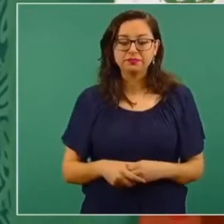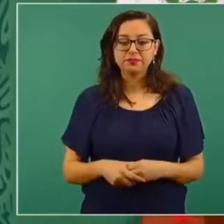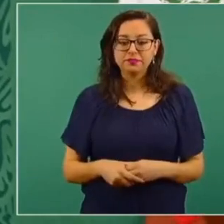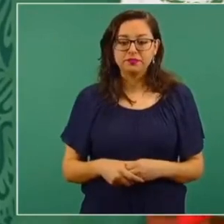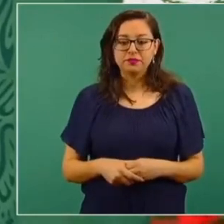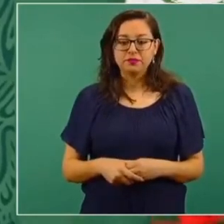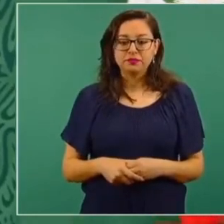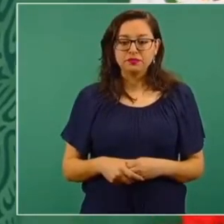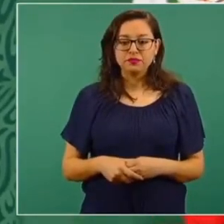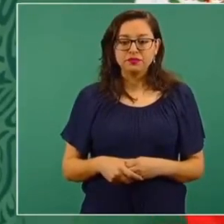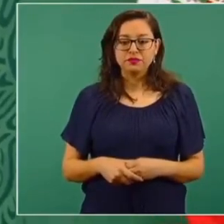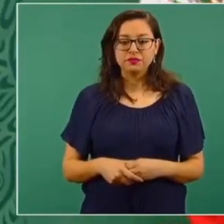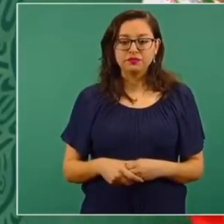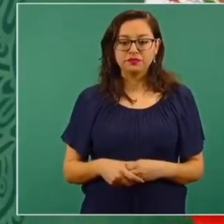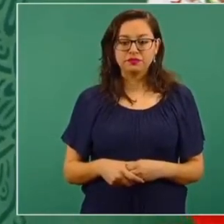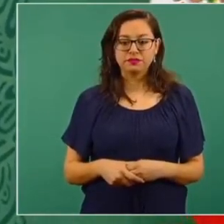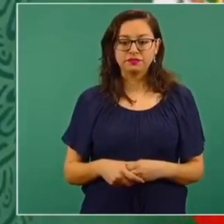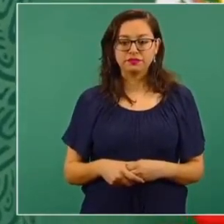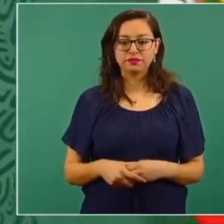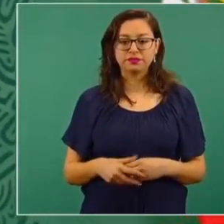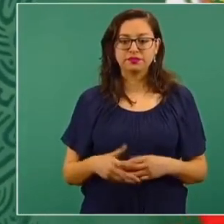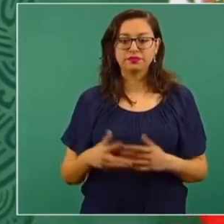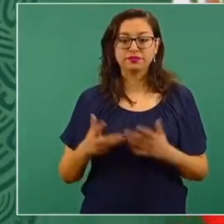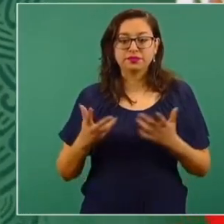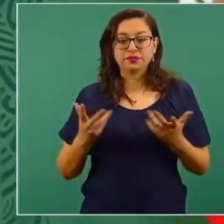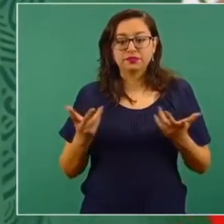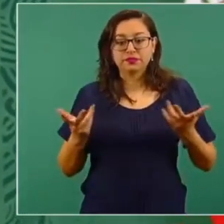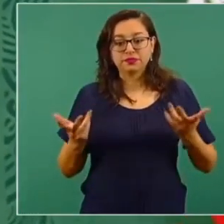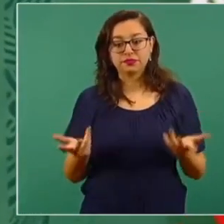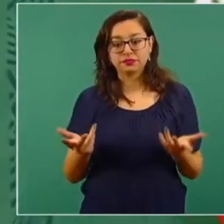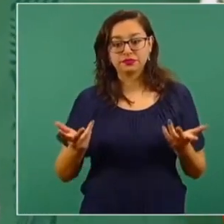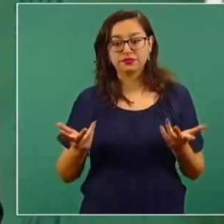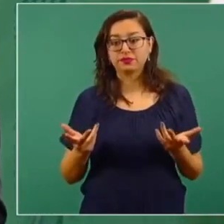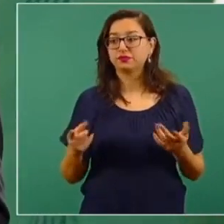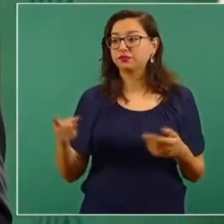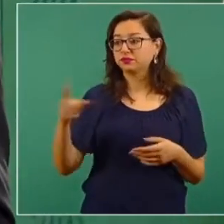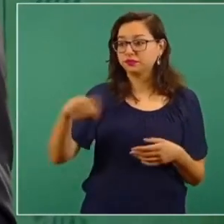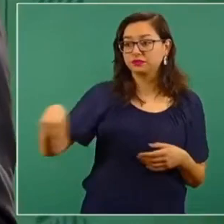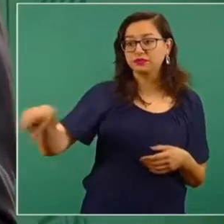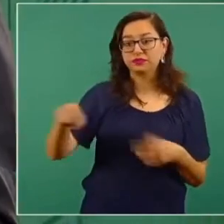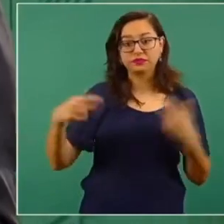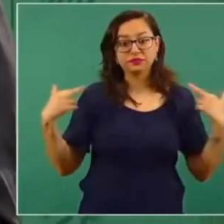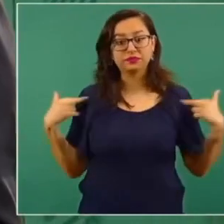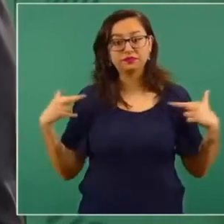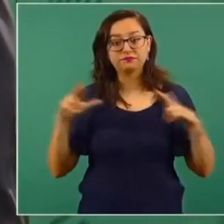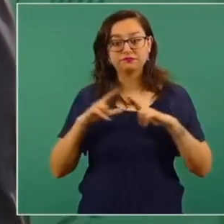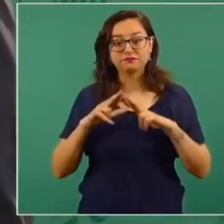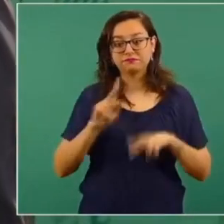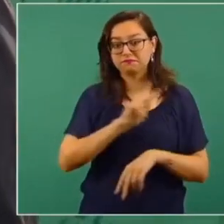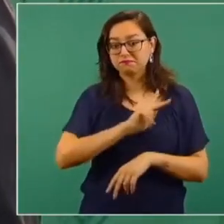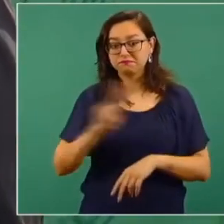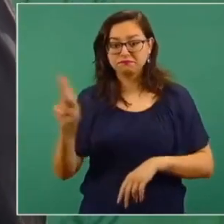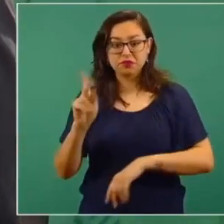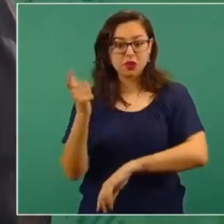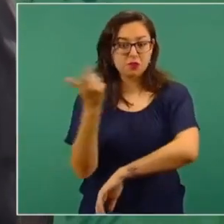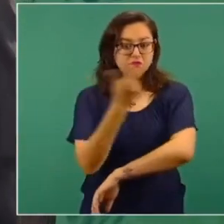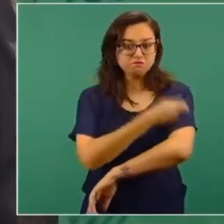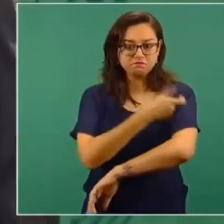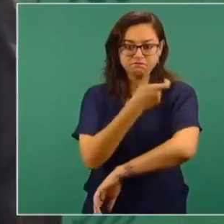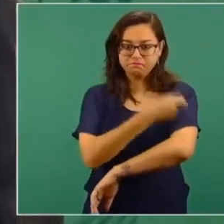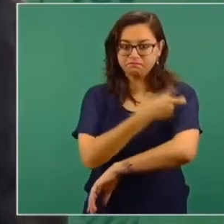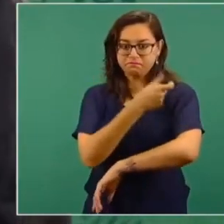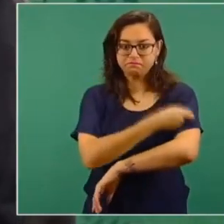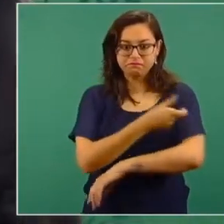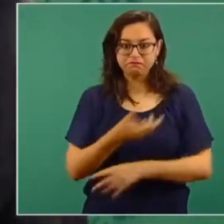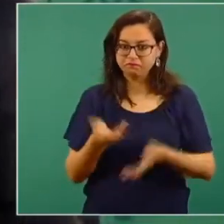ya se vacunaron a todos los maestros en campeche